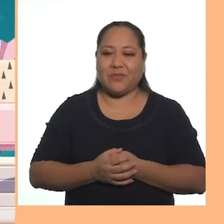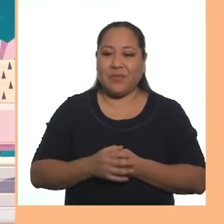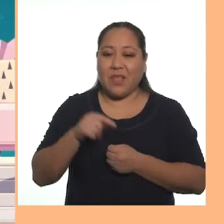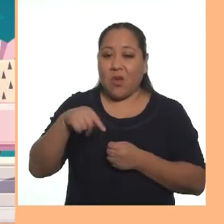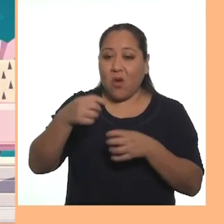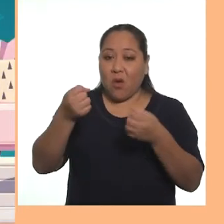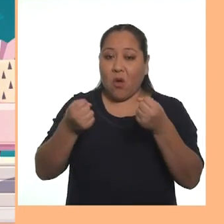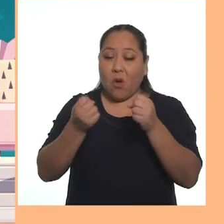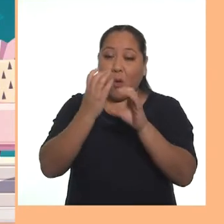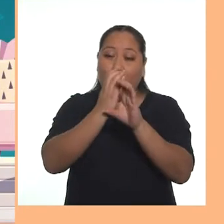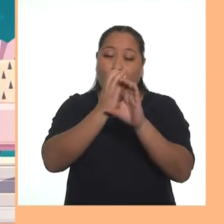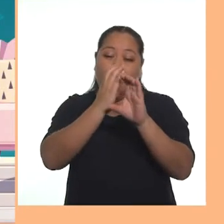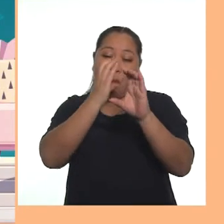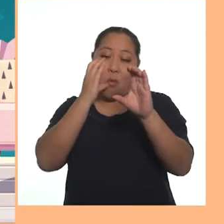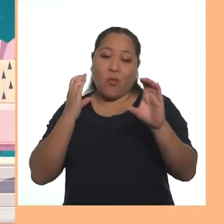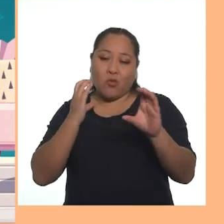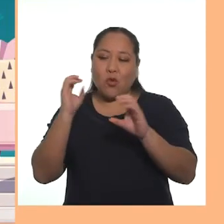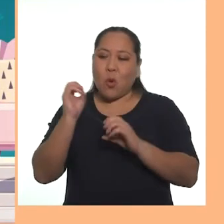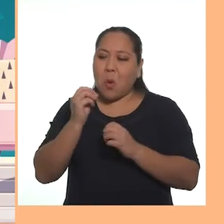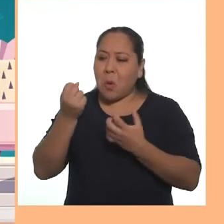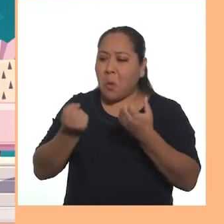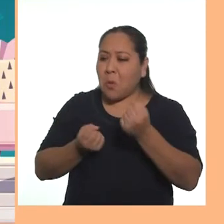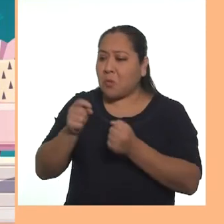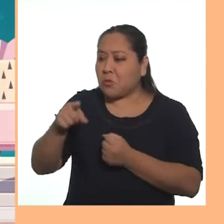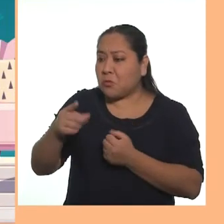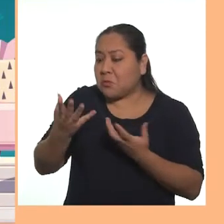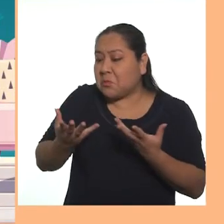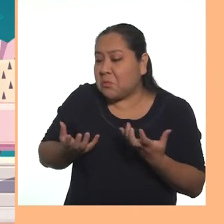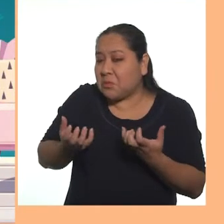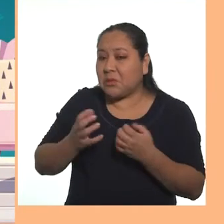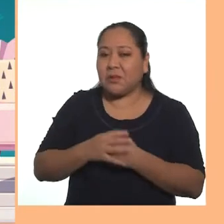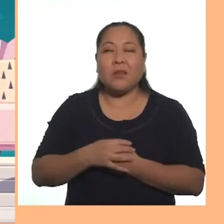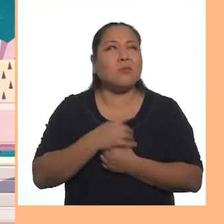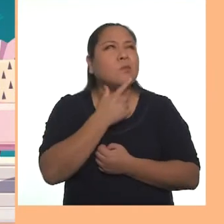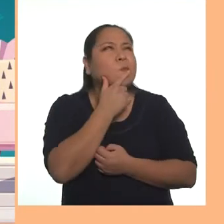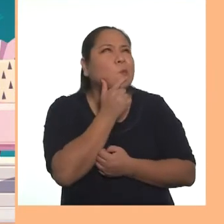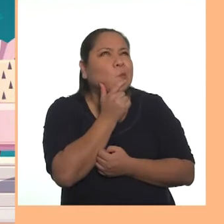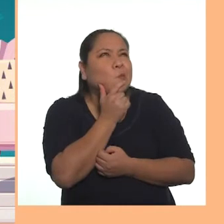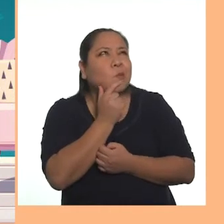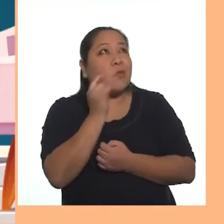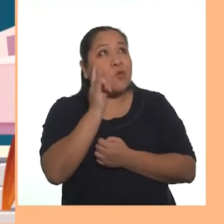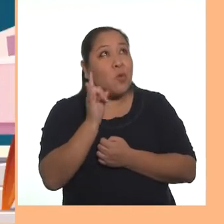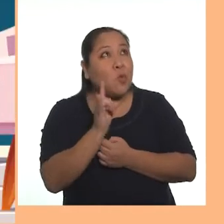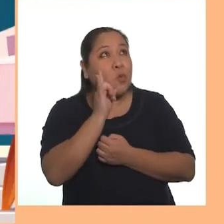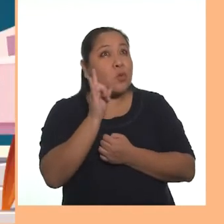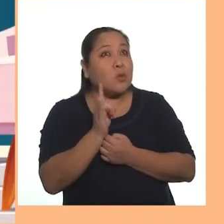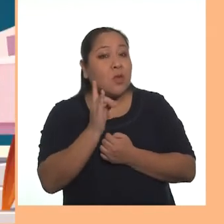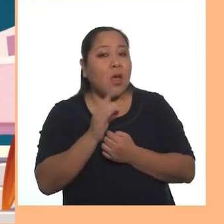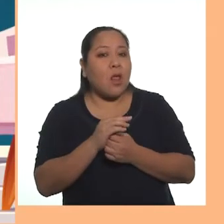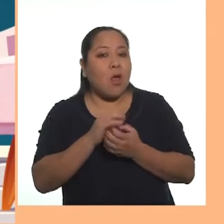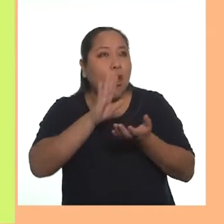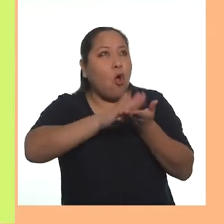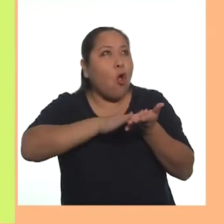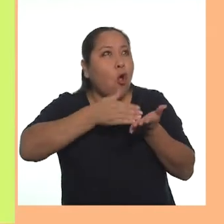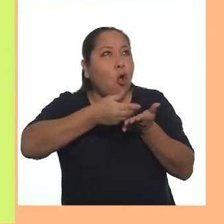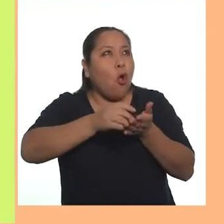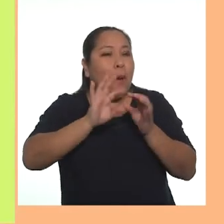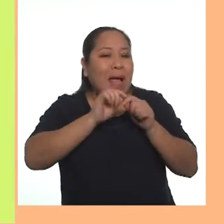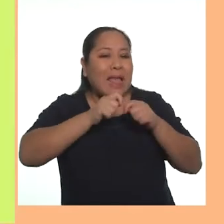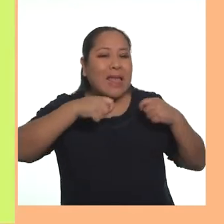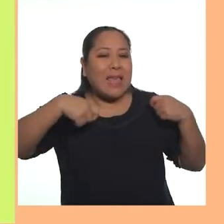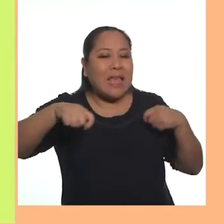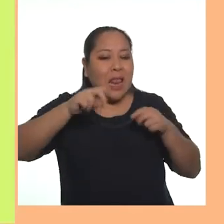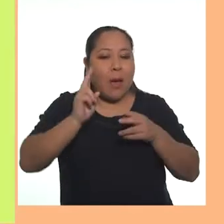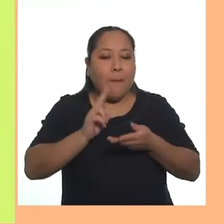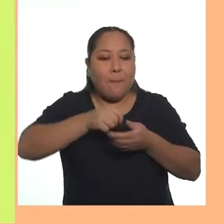un auto a un autobús o al vehículo que ustedes quieran podemos utilizar goma